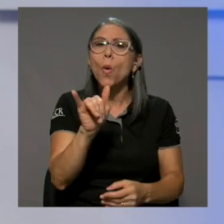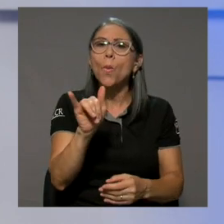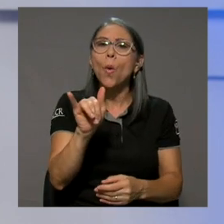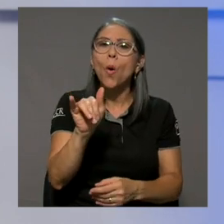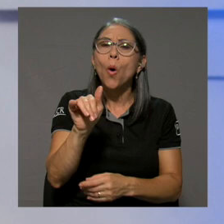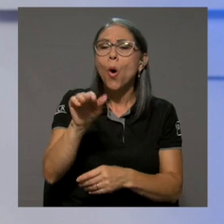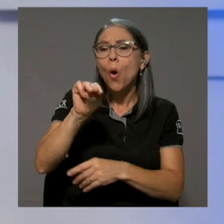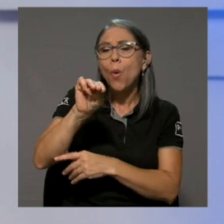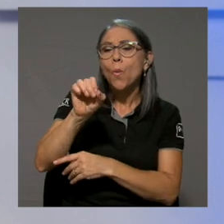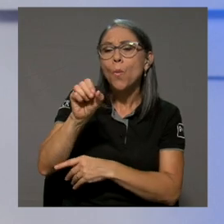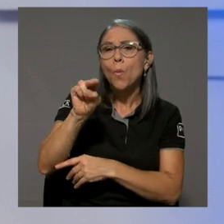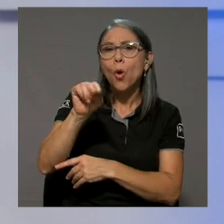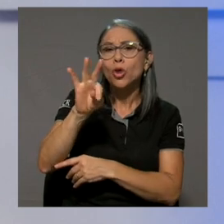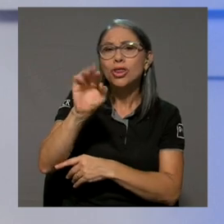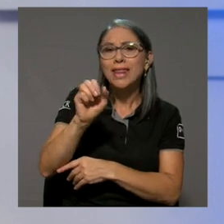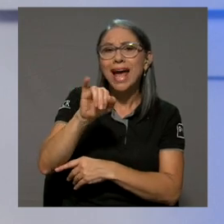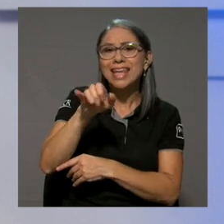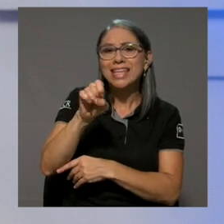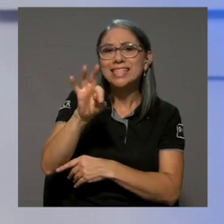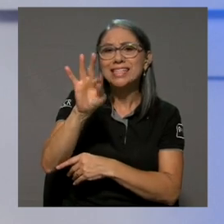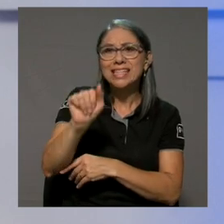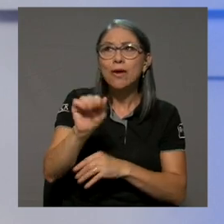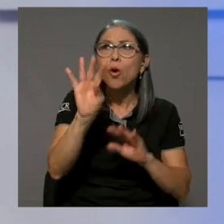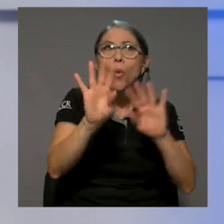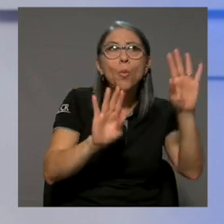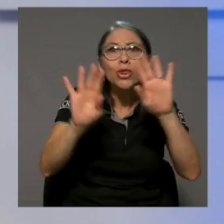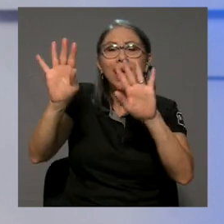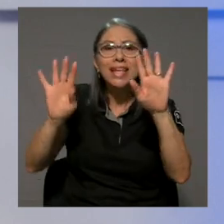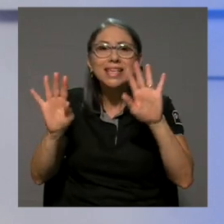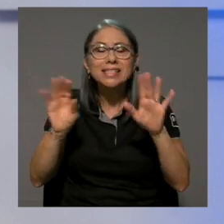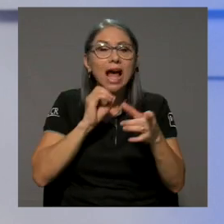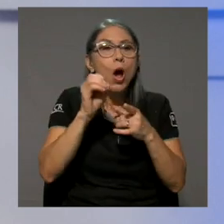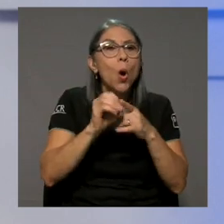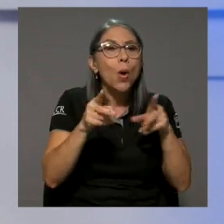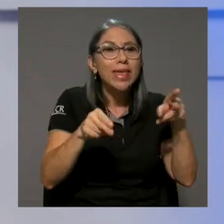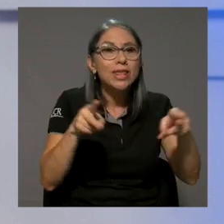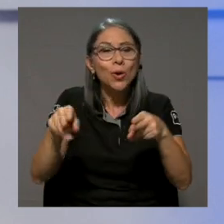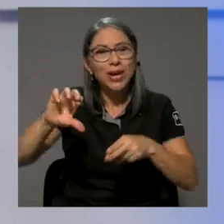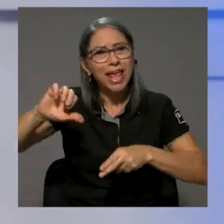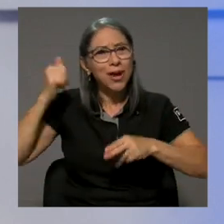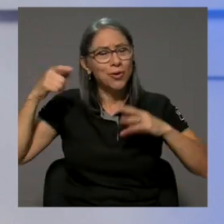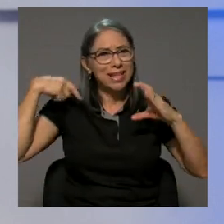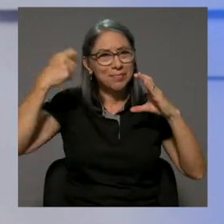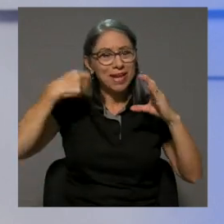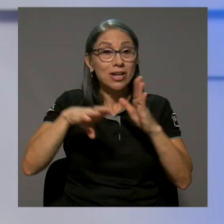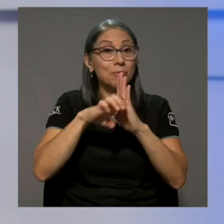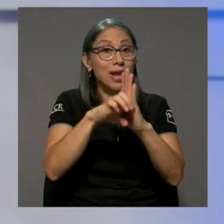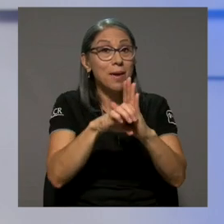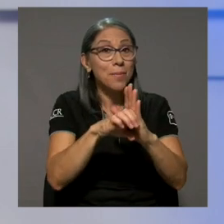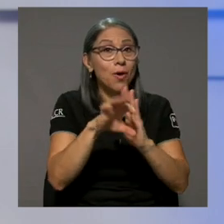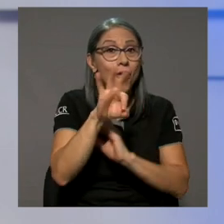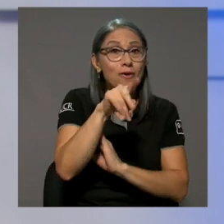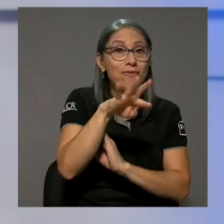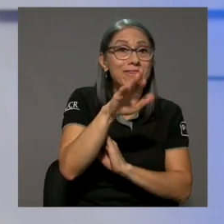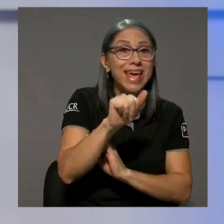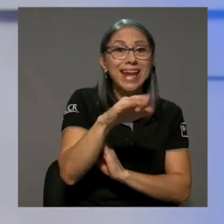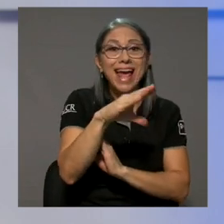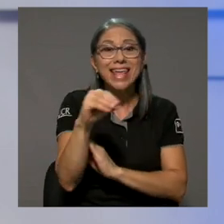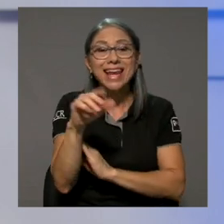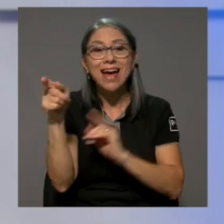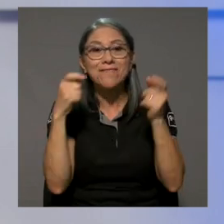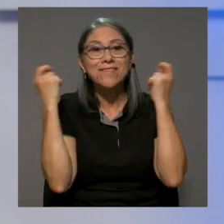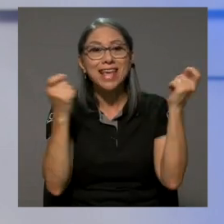todo como montajista o como editor, en otras películas como La Fiera y la Fiesta, por ejemplo, de Israel